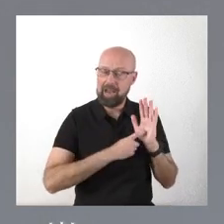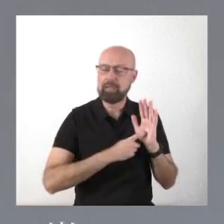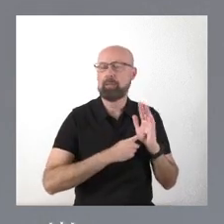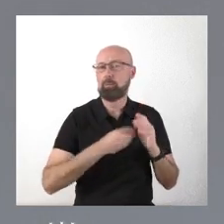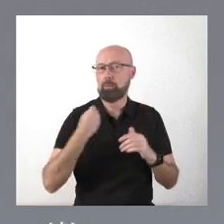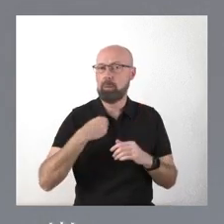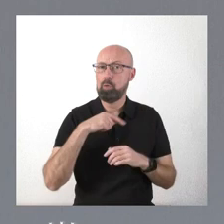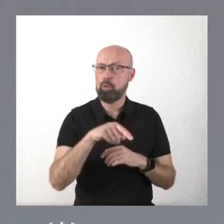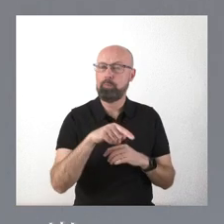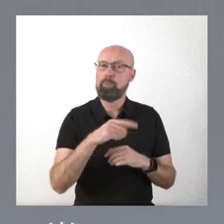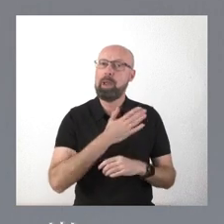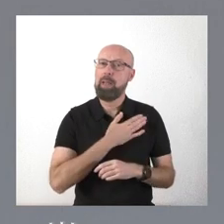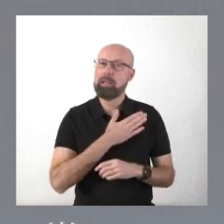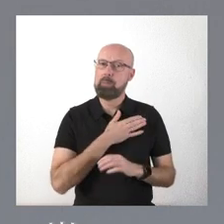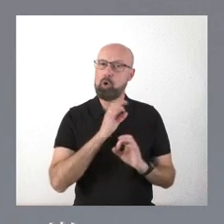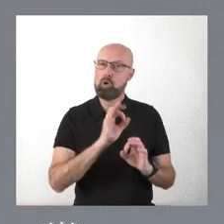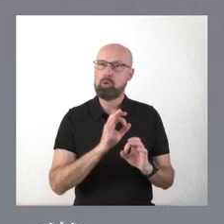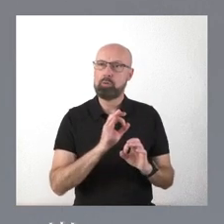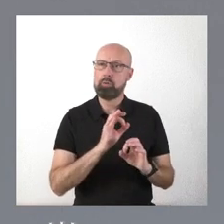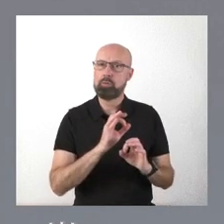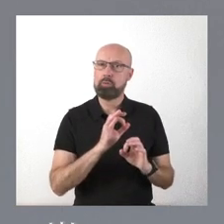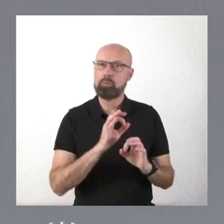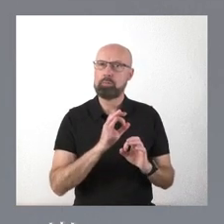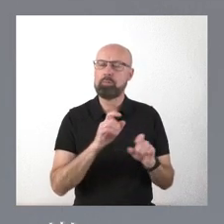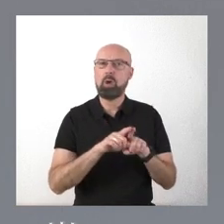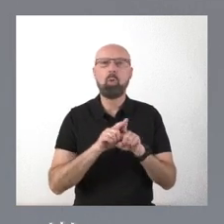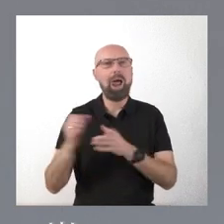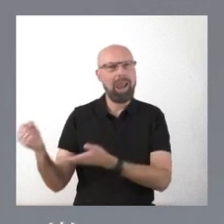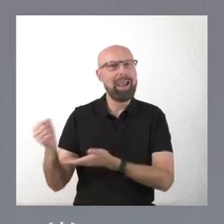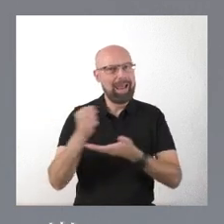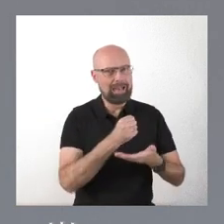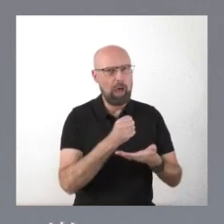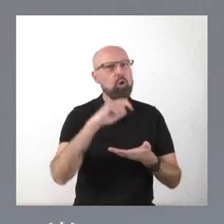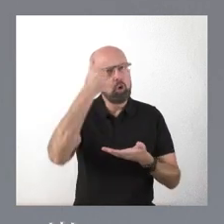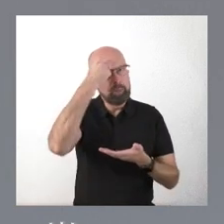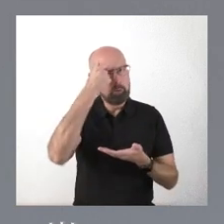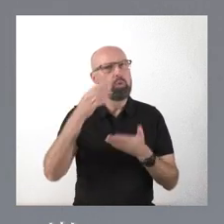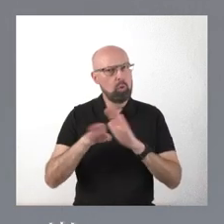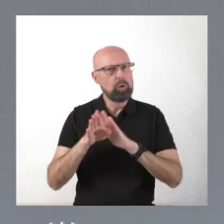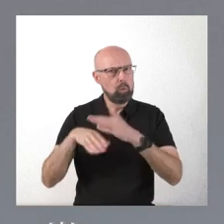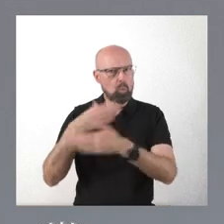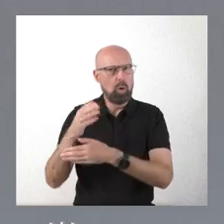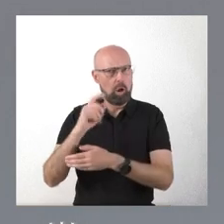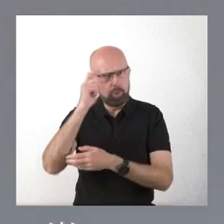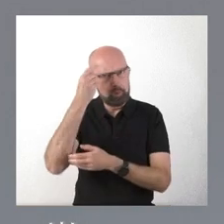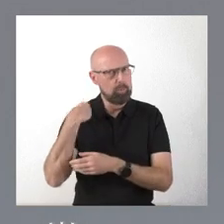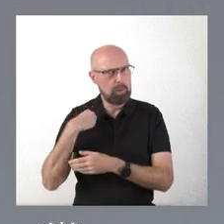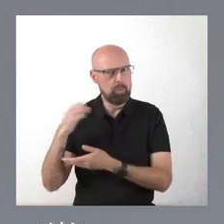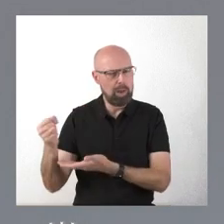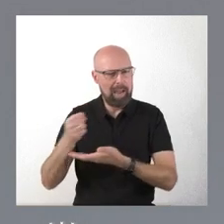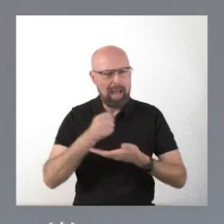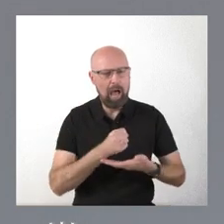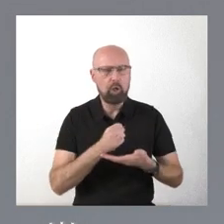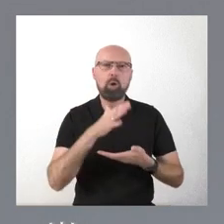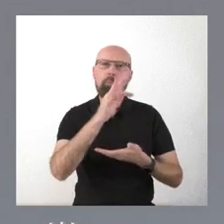El patrimonio sin dejar de ser legado, sin perder su condición de legado, tener el tratamiento de